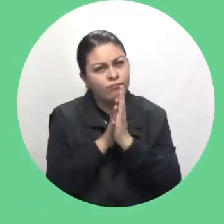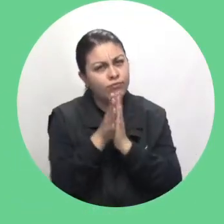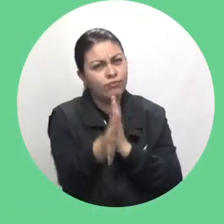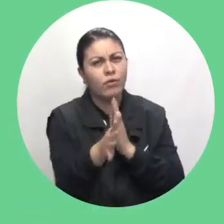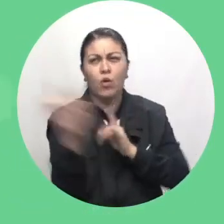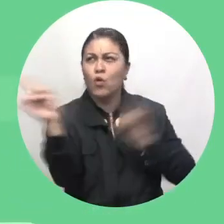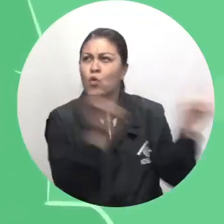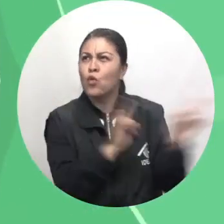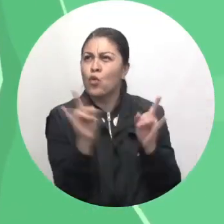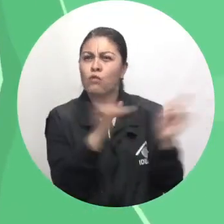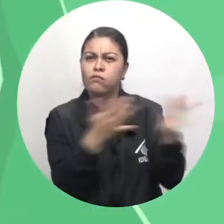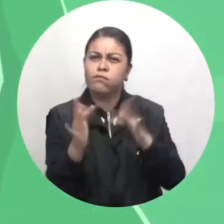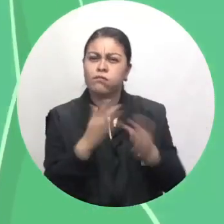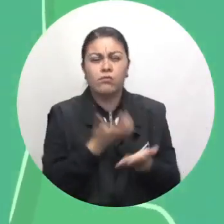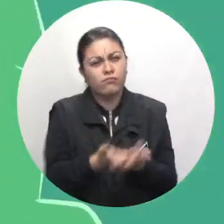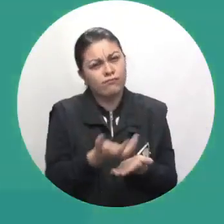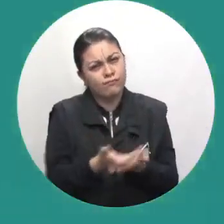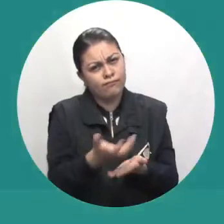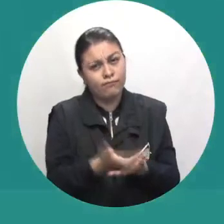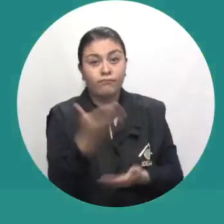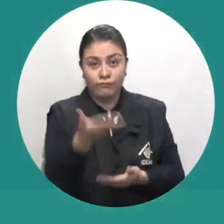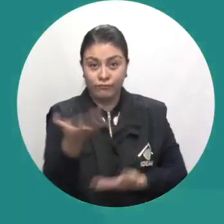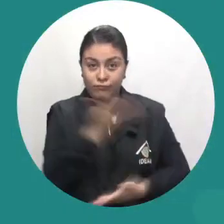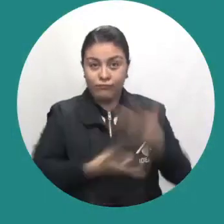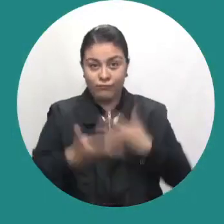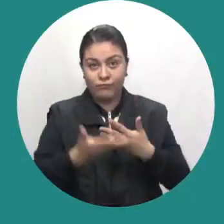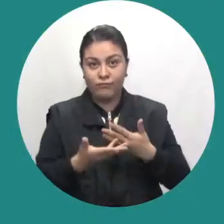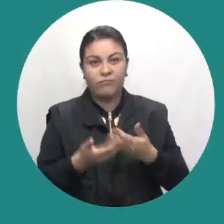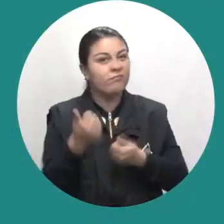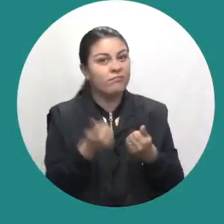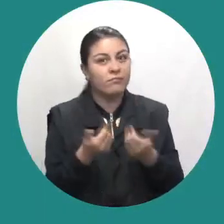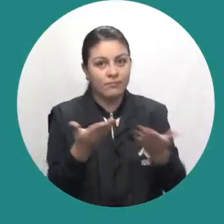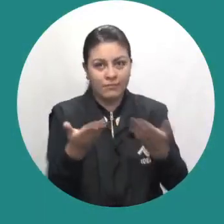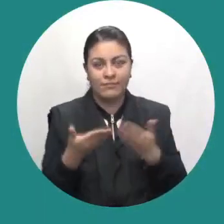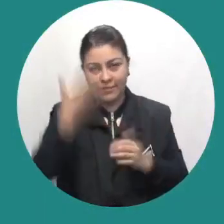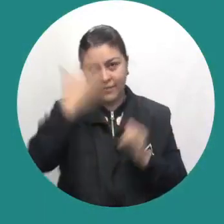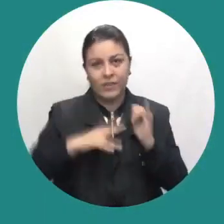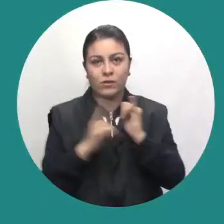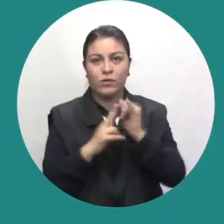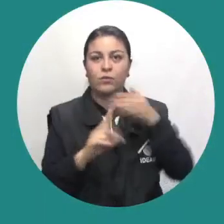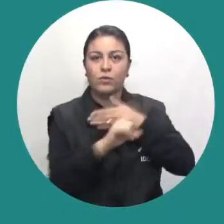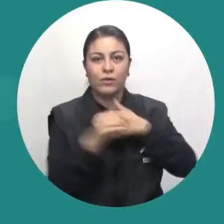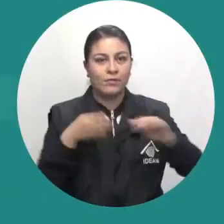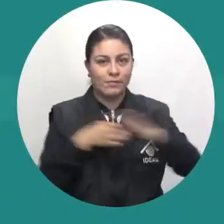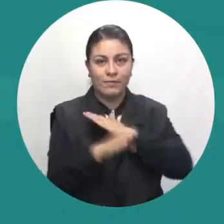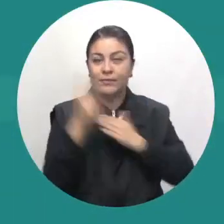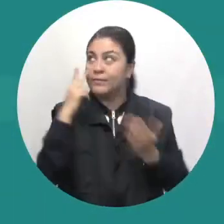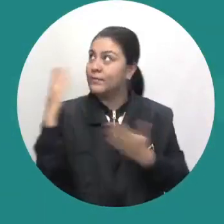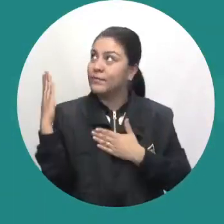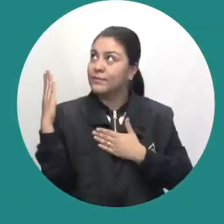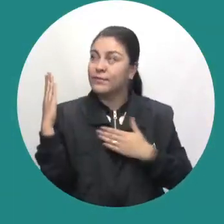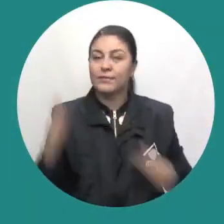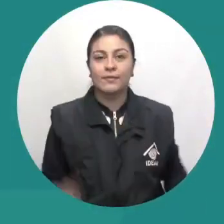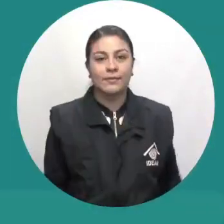satelital, recomendaciones y muchas opciones de interacción. Síganos a través de nuestras redes sociales.